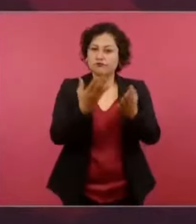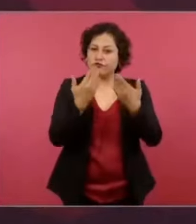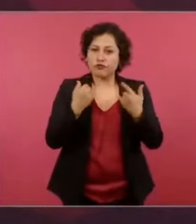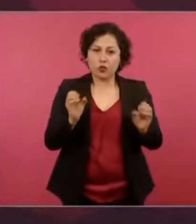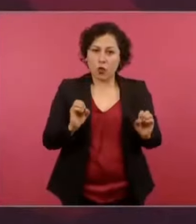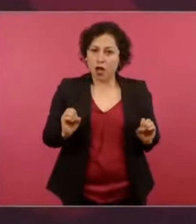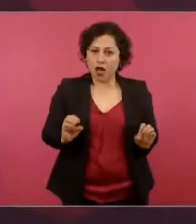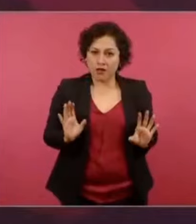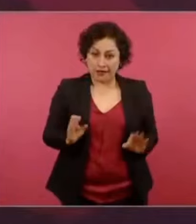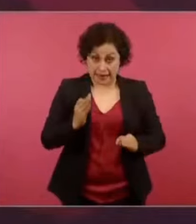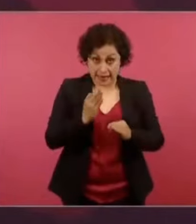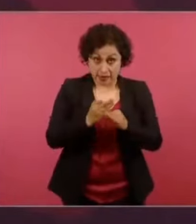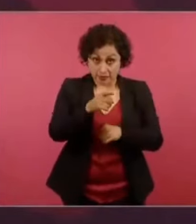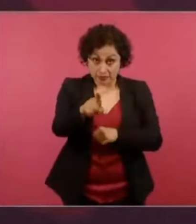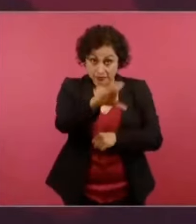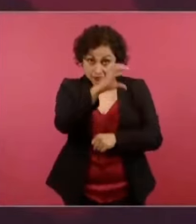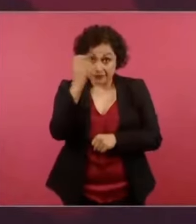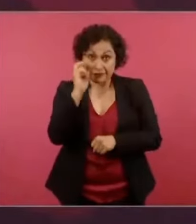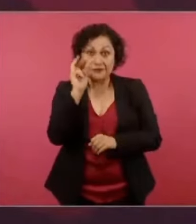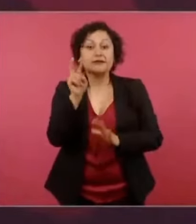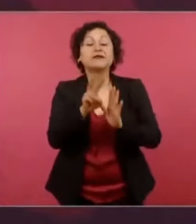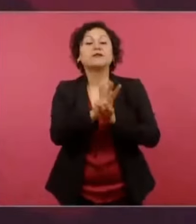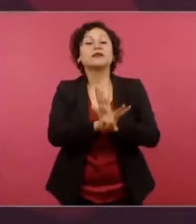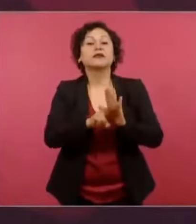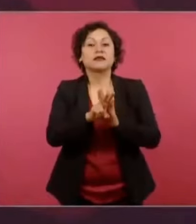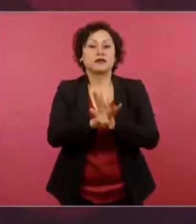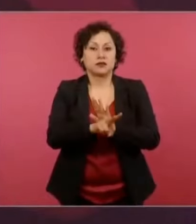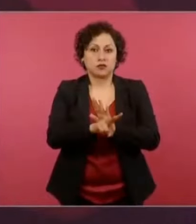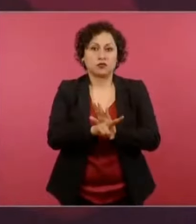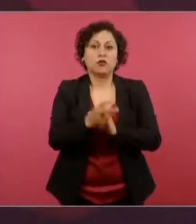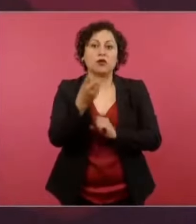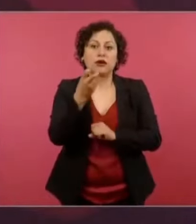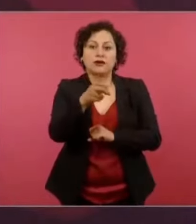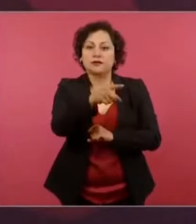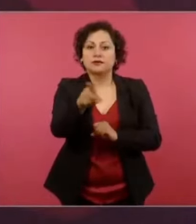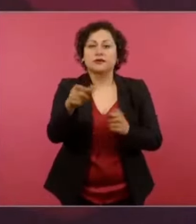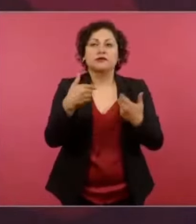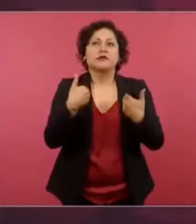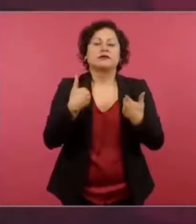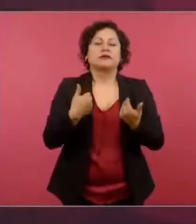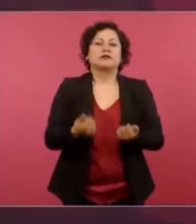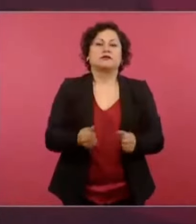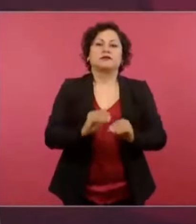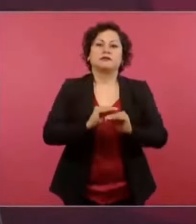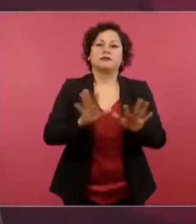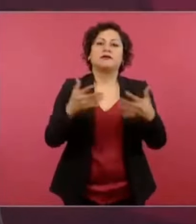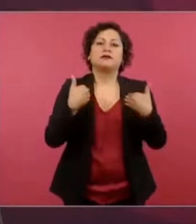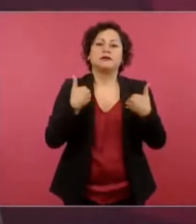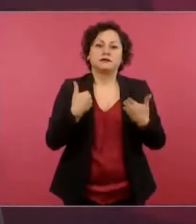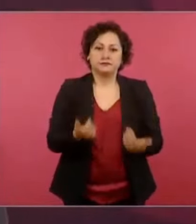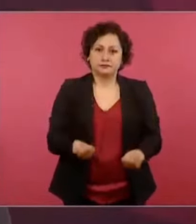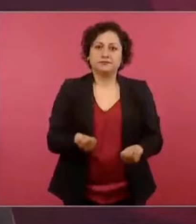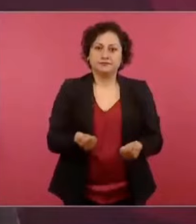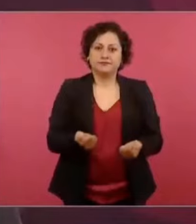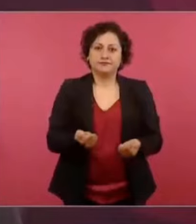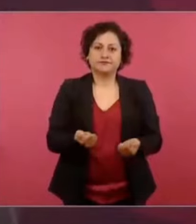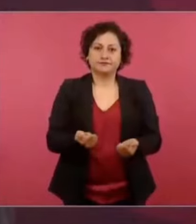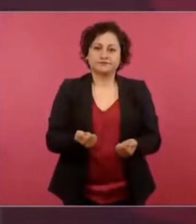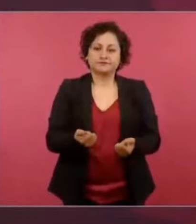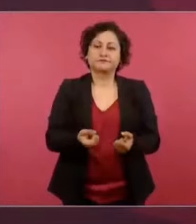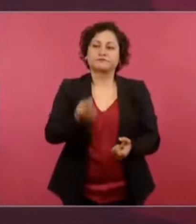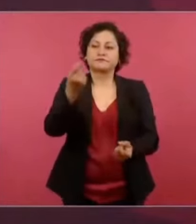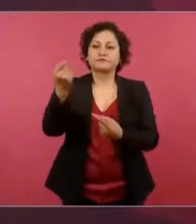el porqué. Fue una buena decisión, aunque no les